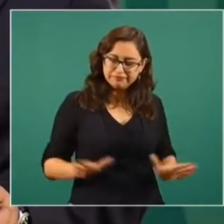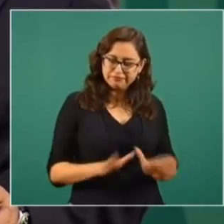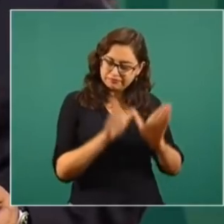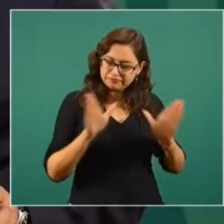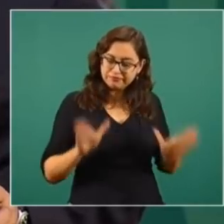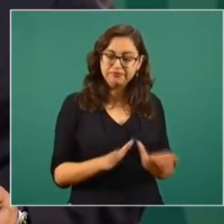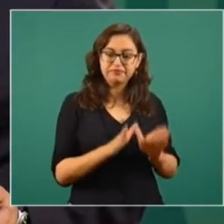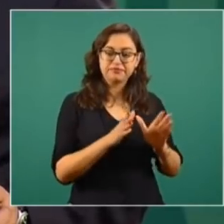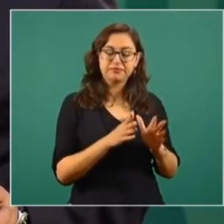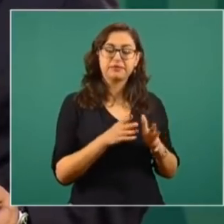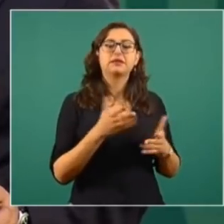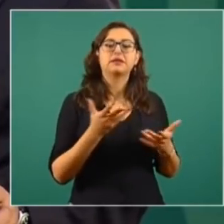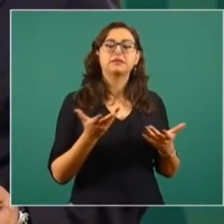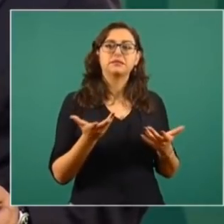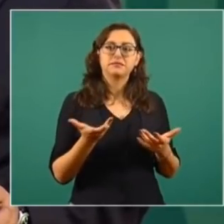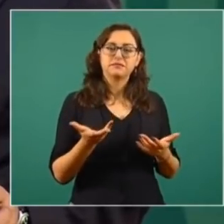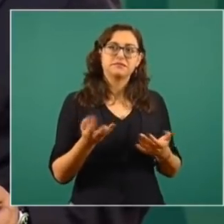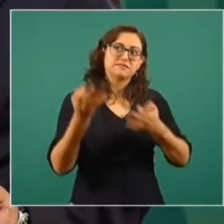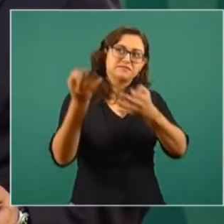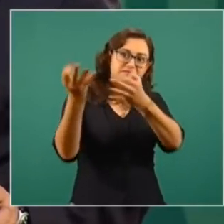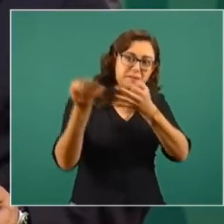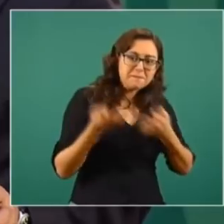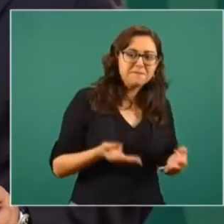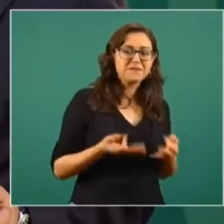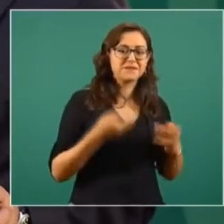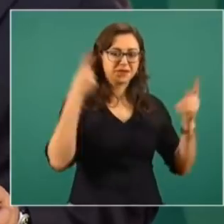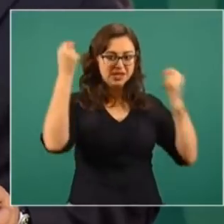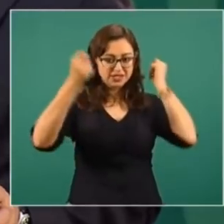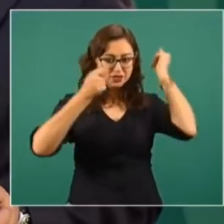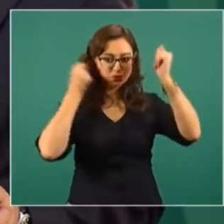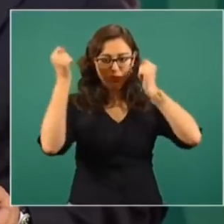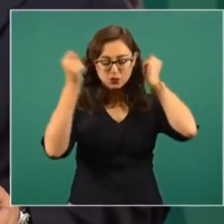para el turismo, porque